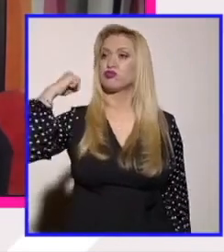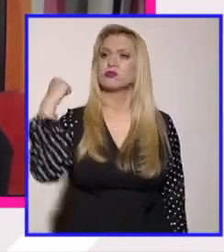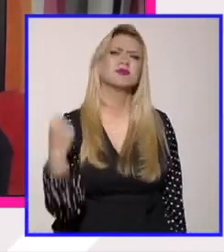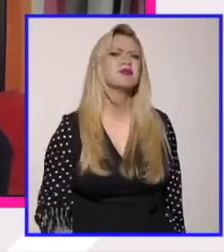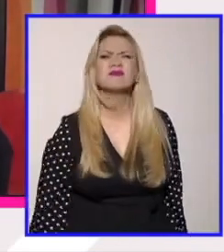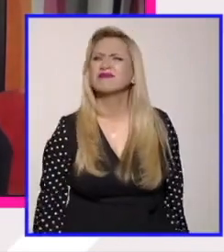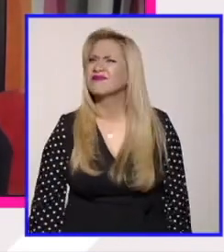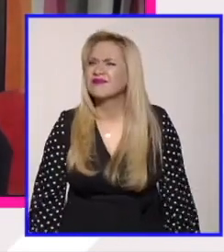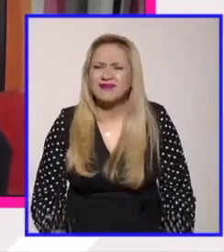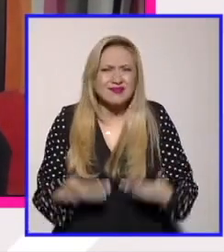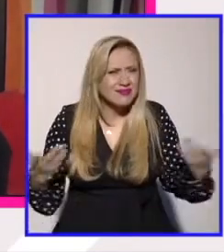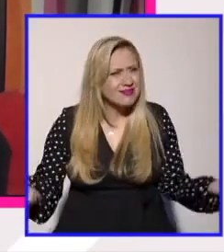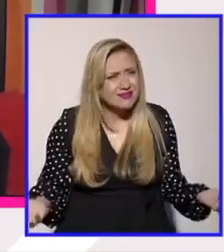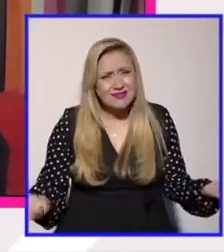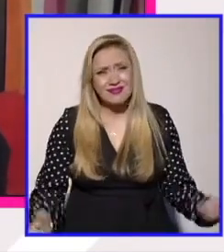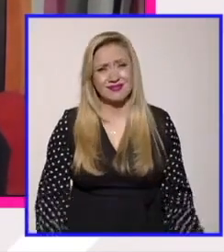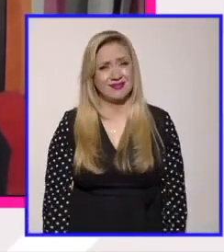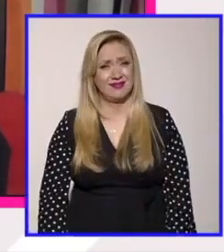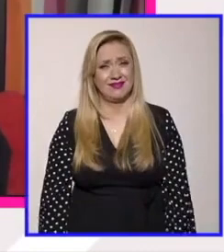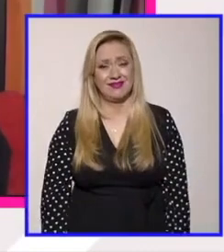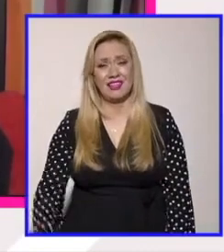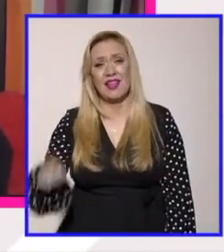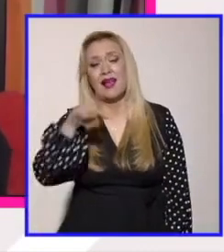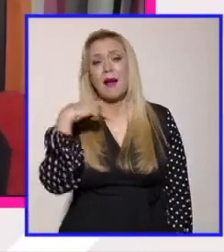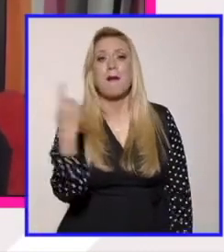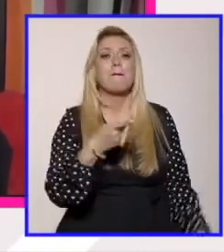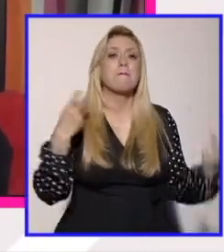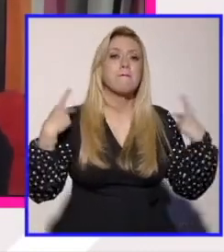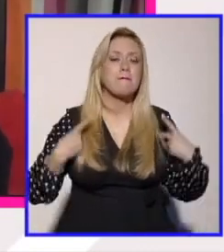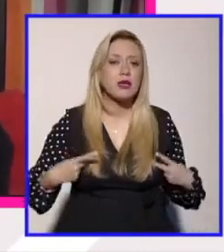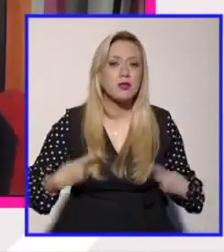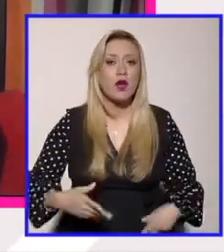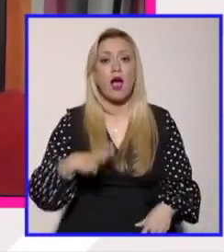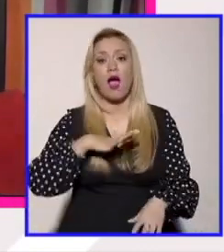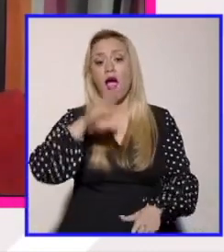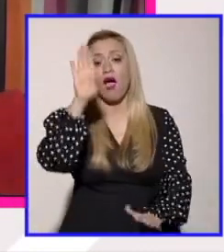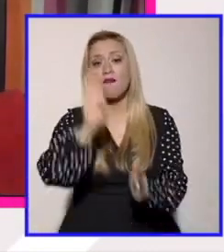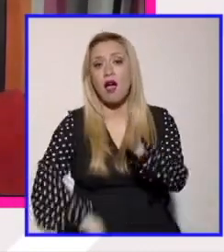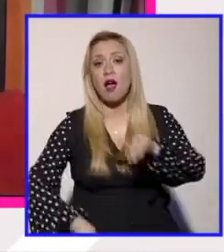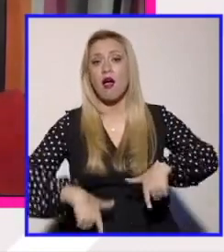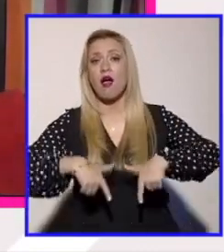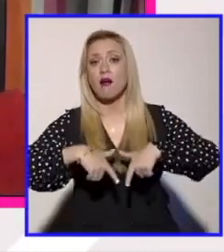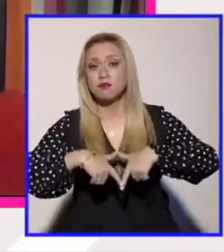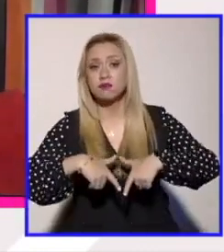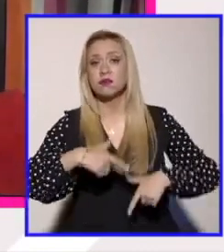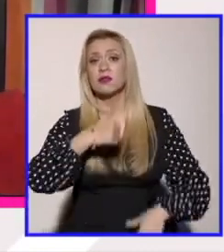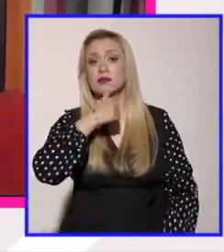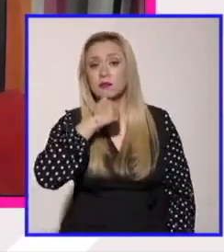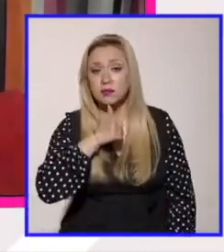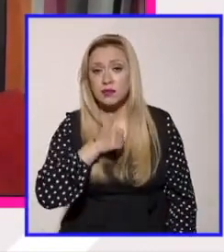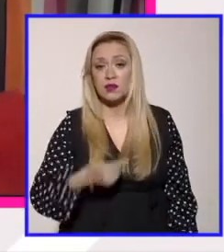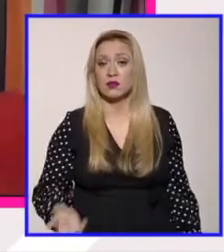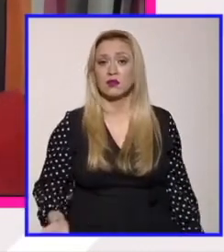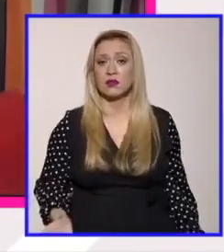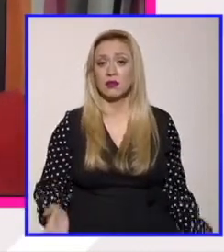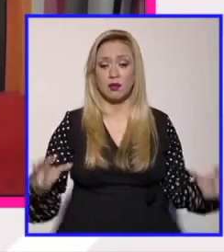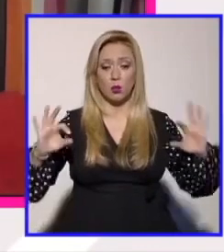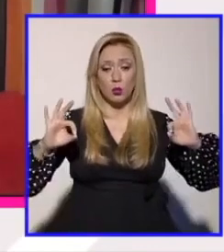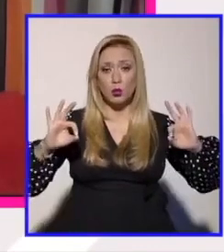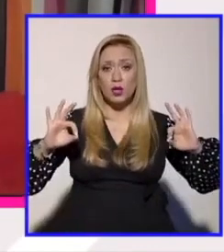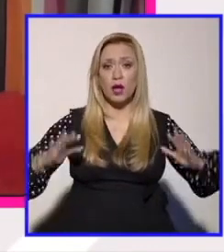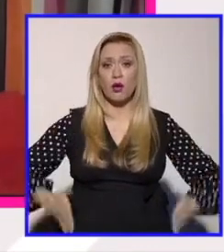las mujeres quizás las personas que tienen vulva y que tienen útero sufren quizás algunas